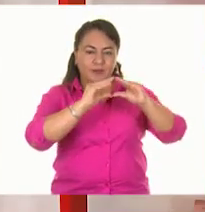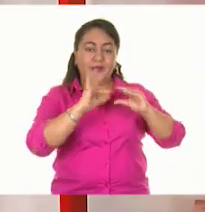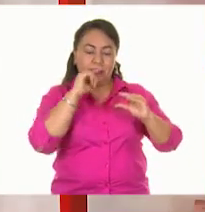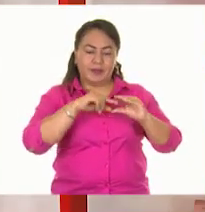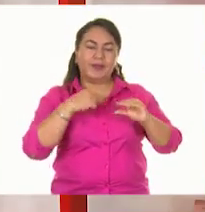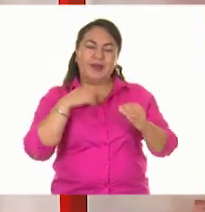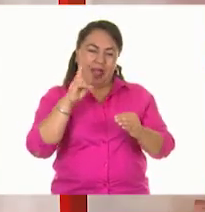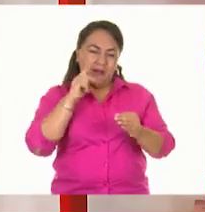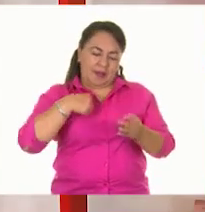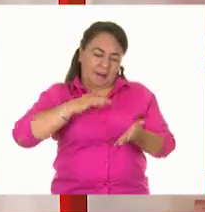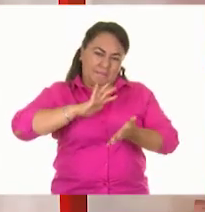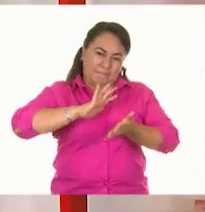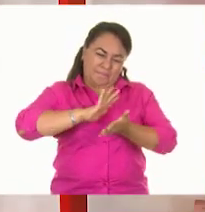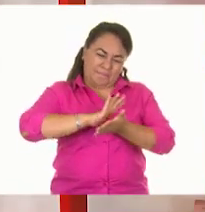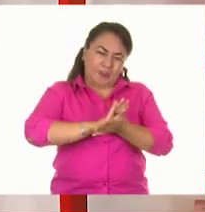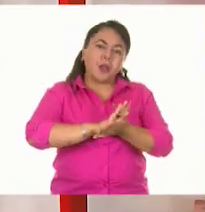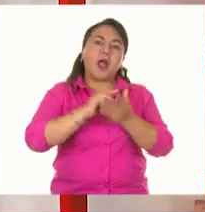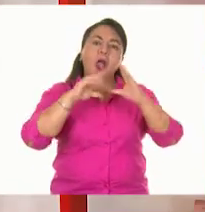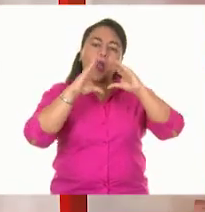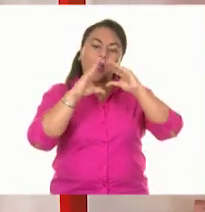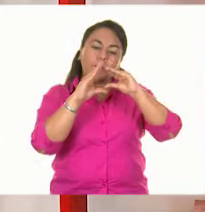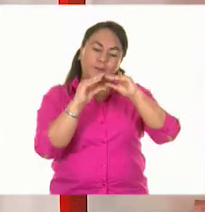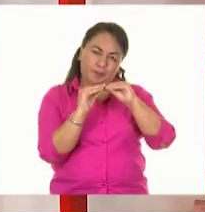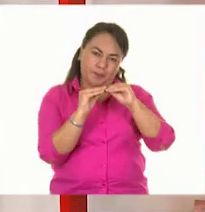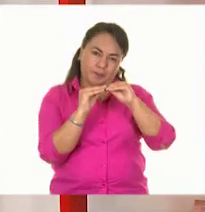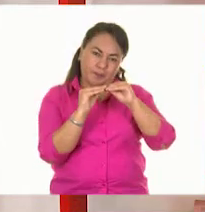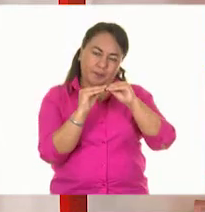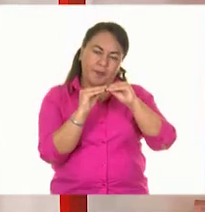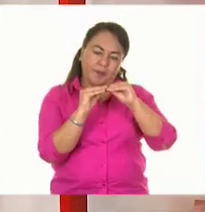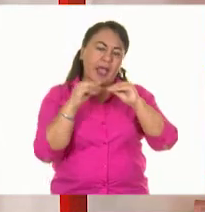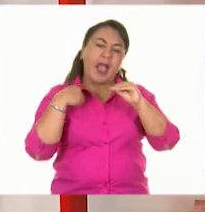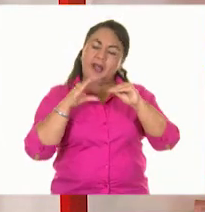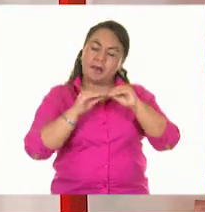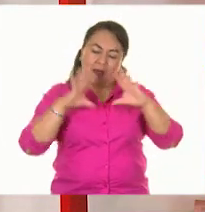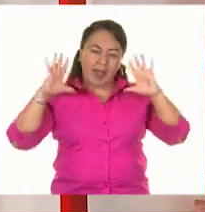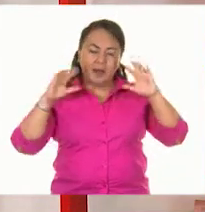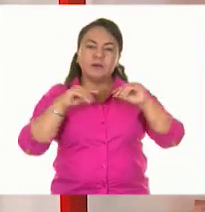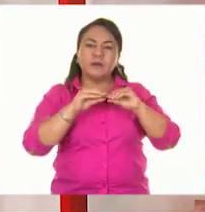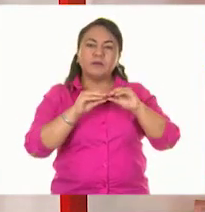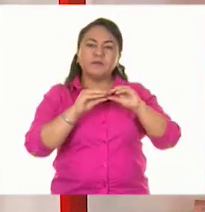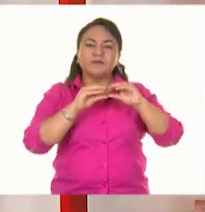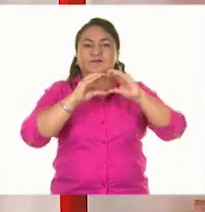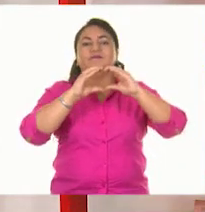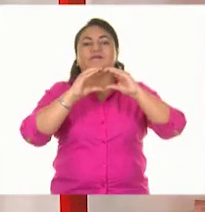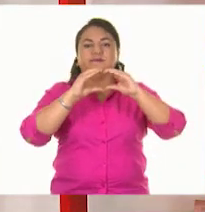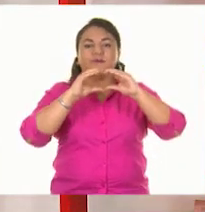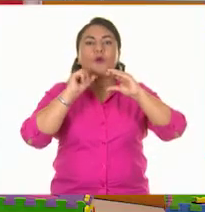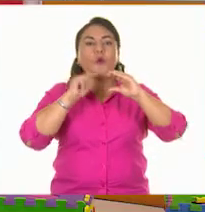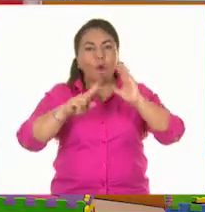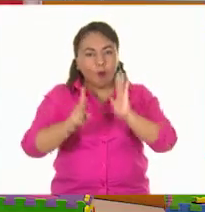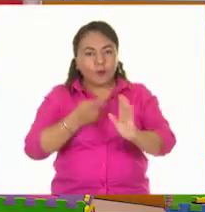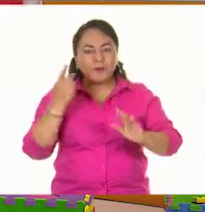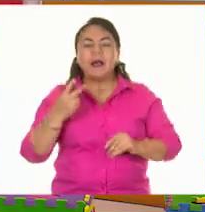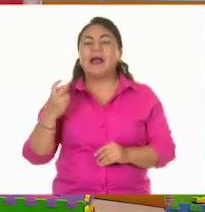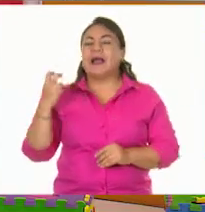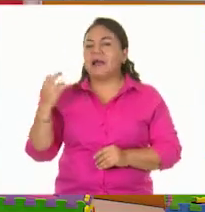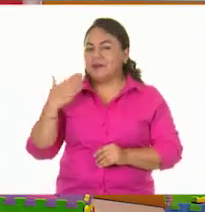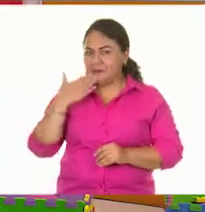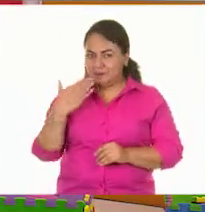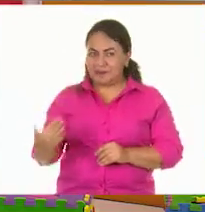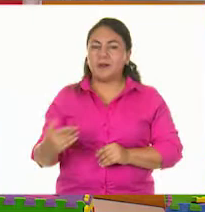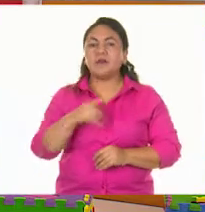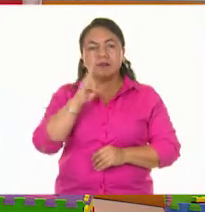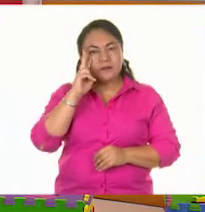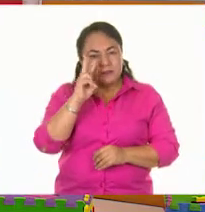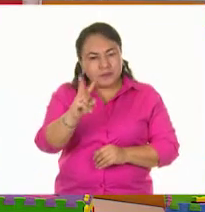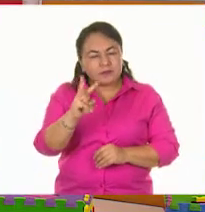aplicábamos una fuerza determinada, sí cambiaba un poco su forma, pero al soltarla regresaba a su forma original. Muy bien. Es importante que tú